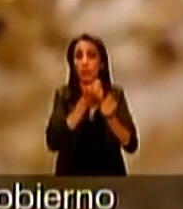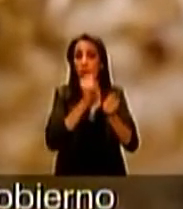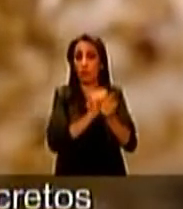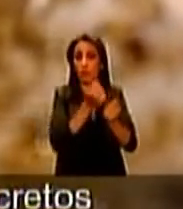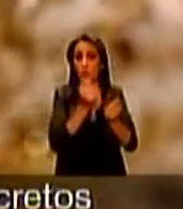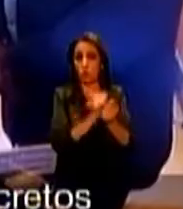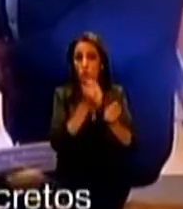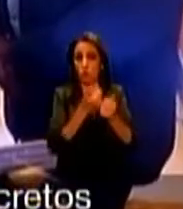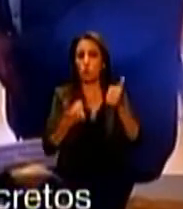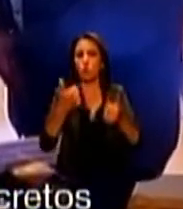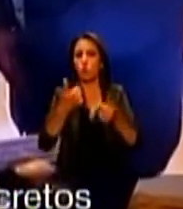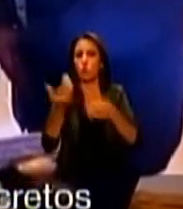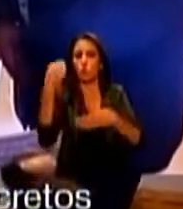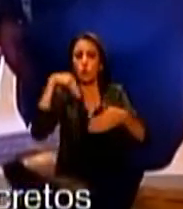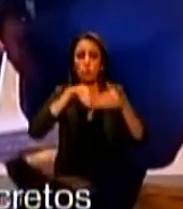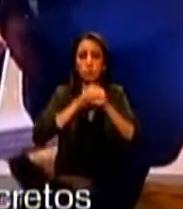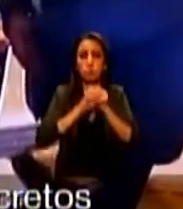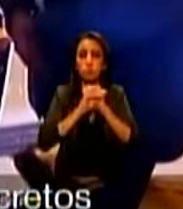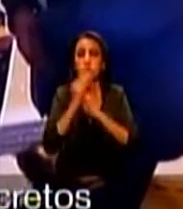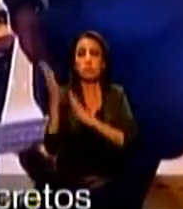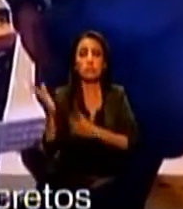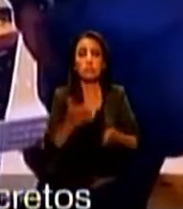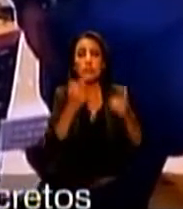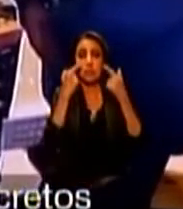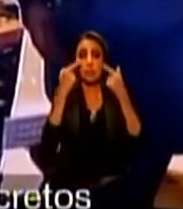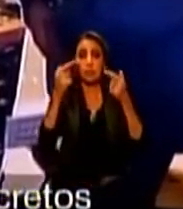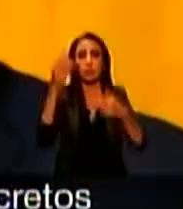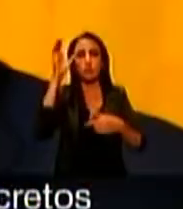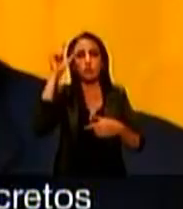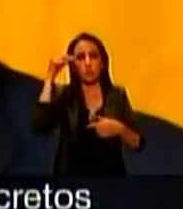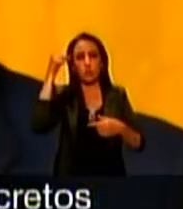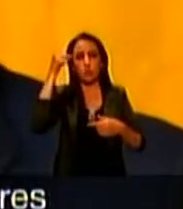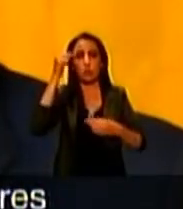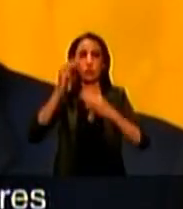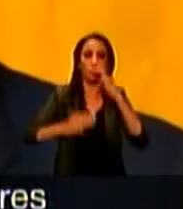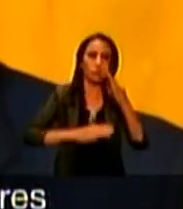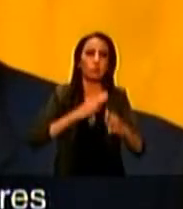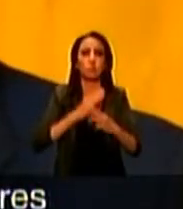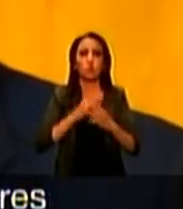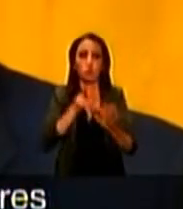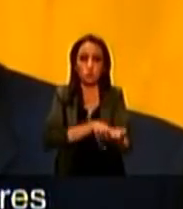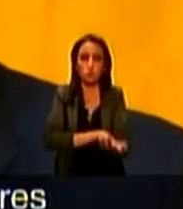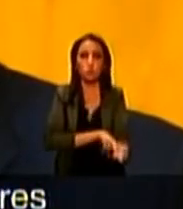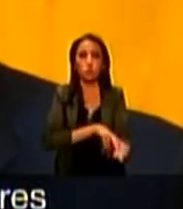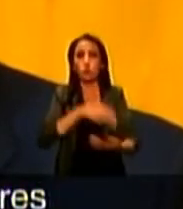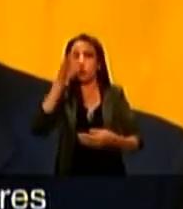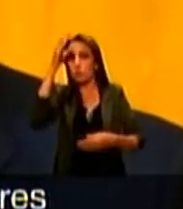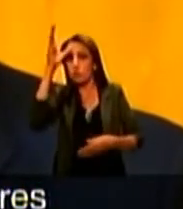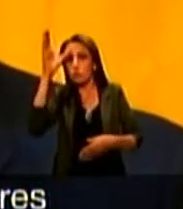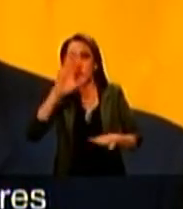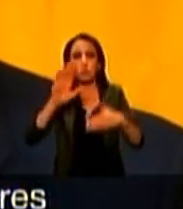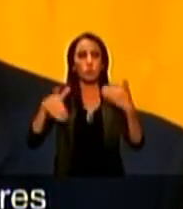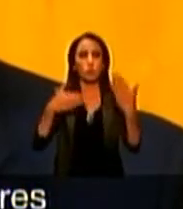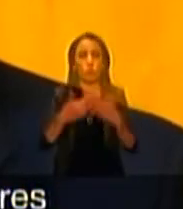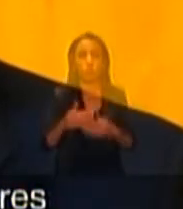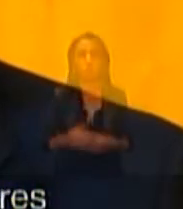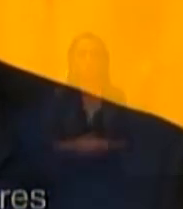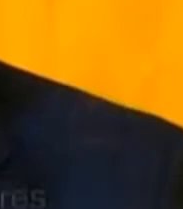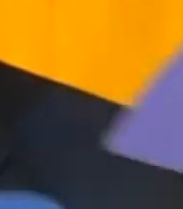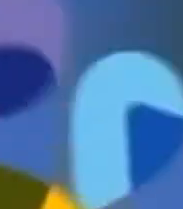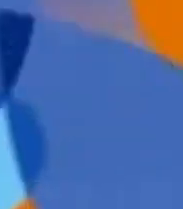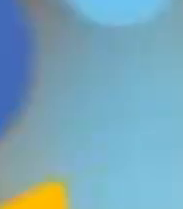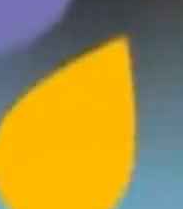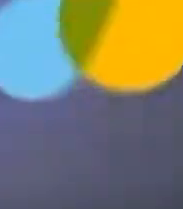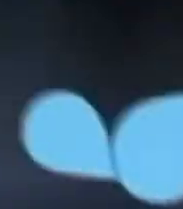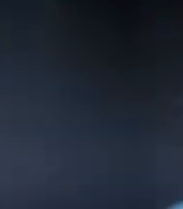porque la artesanía guarda los secretos de la historia de una nación y de su gente, de sus costumbres y de sus tradiciones.